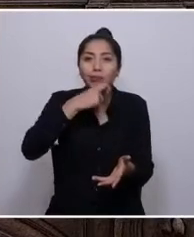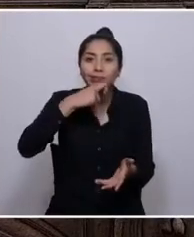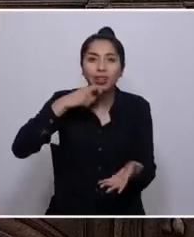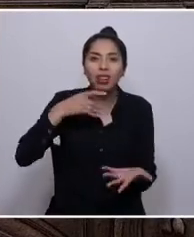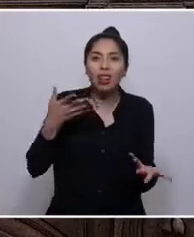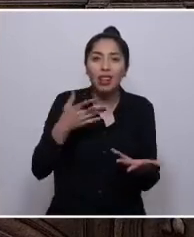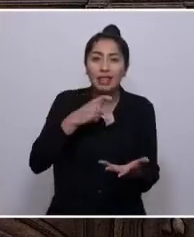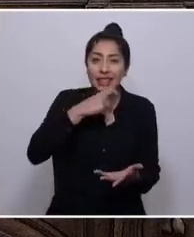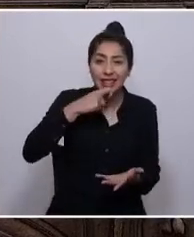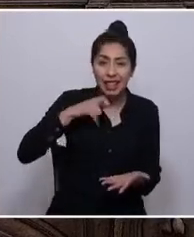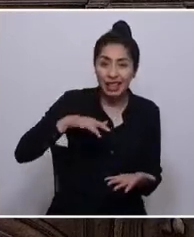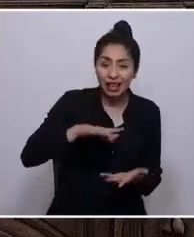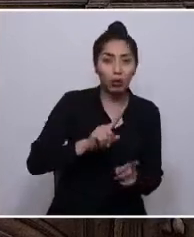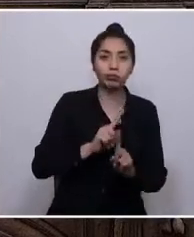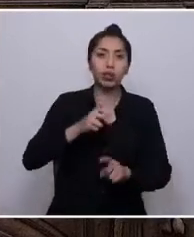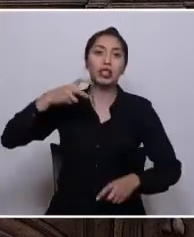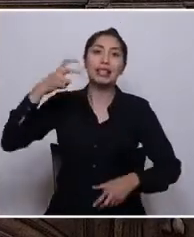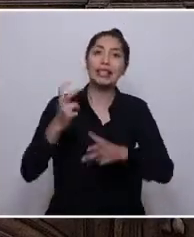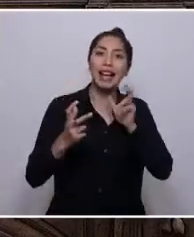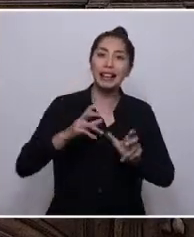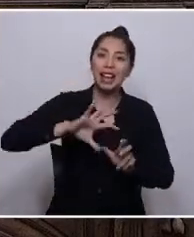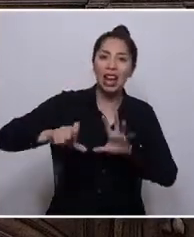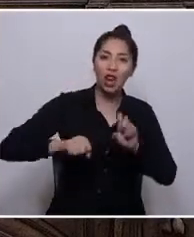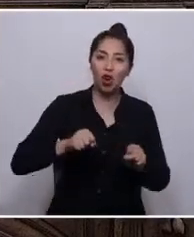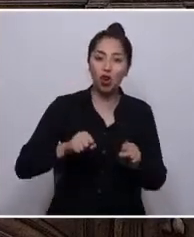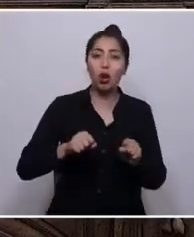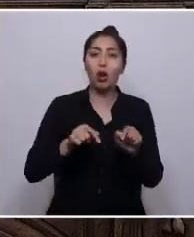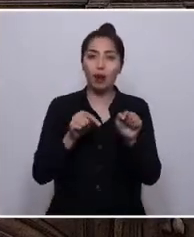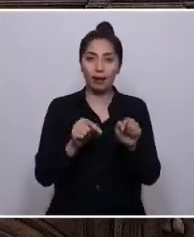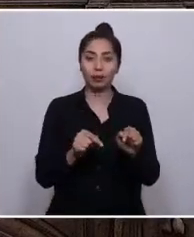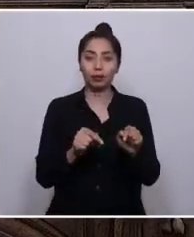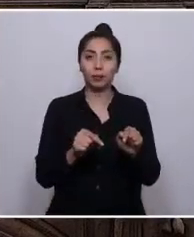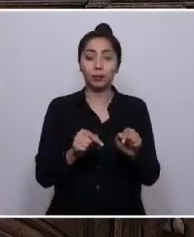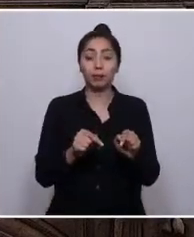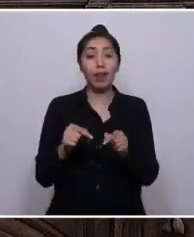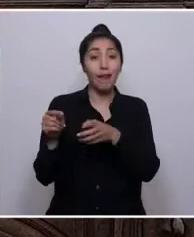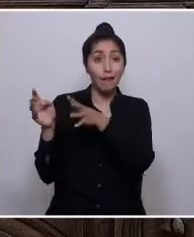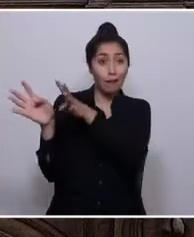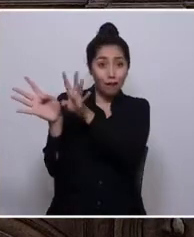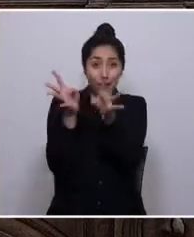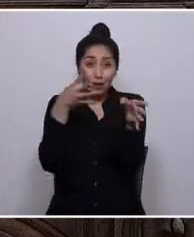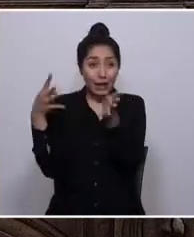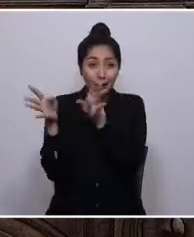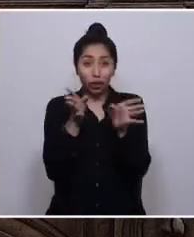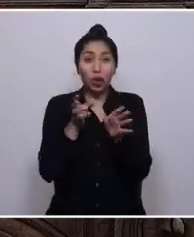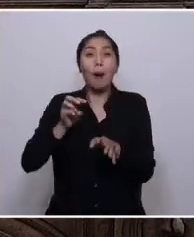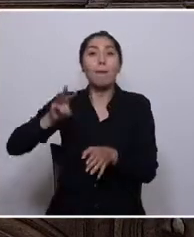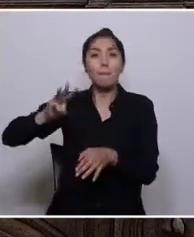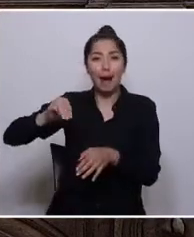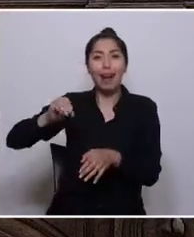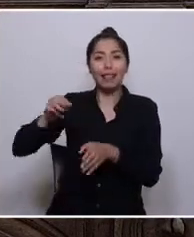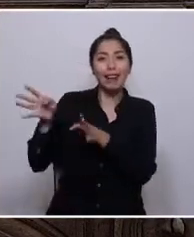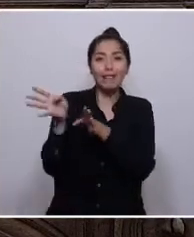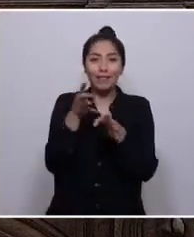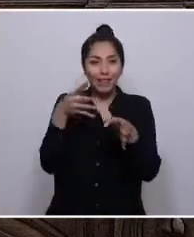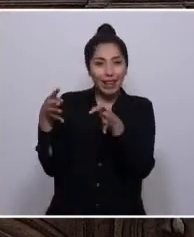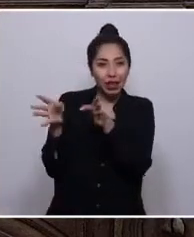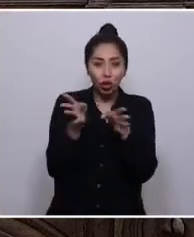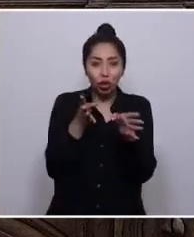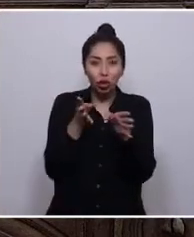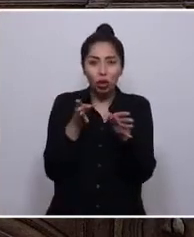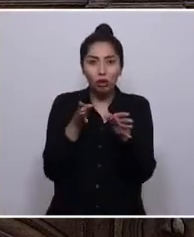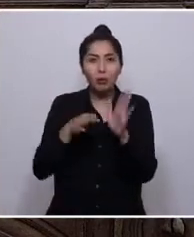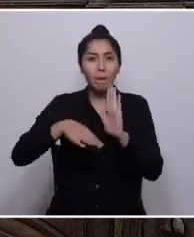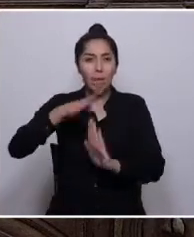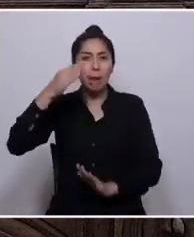es saqueo. En la madre del viento, como le llamamos a nuestro terruño, la mayor preocupación